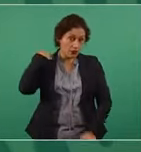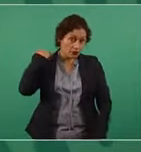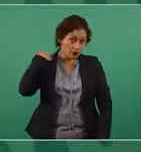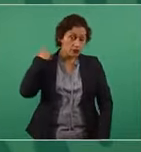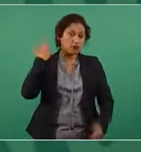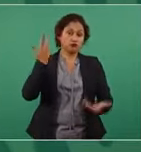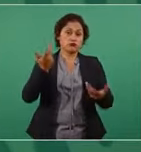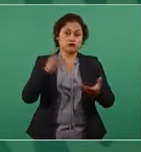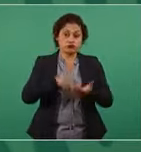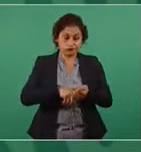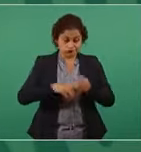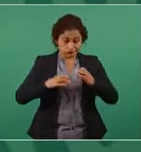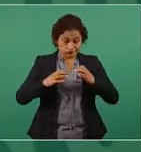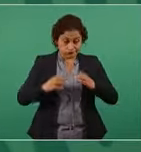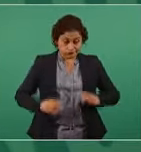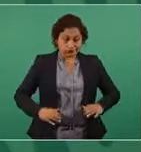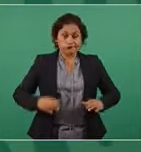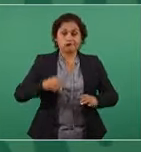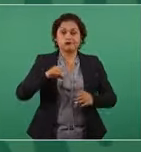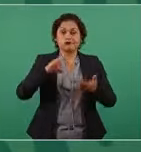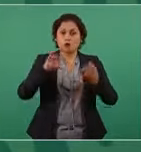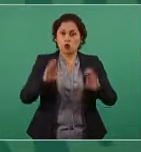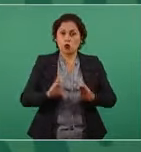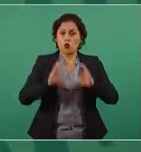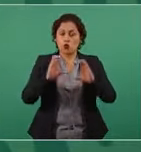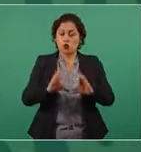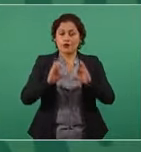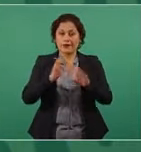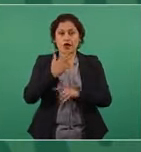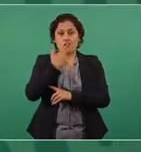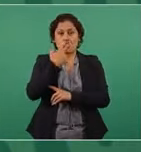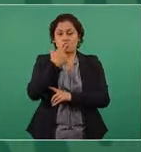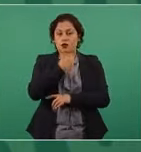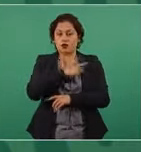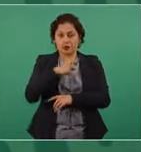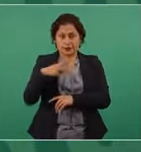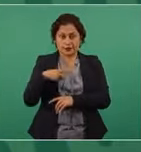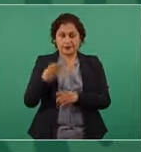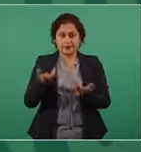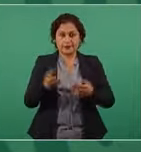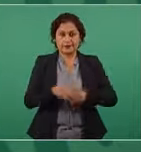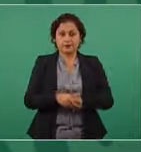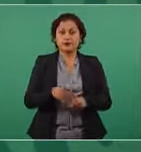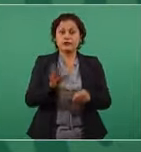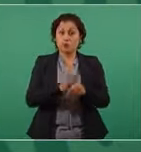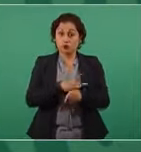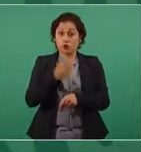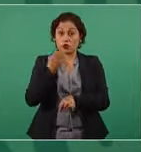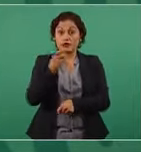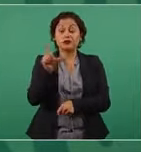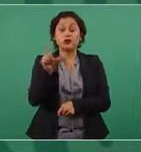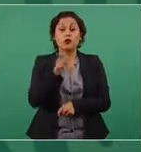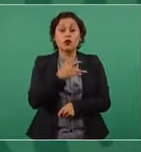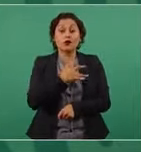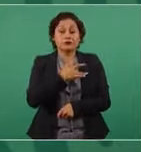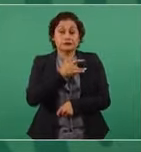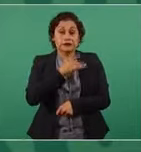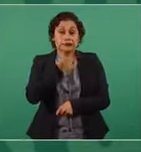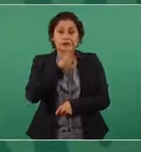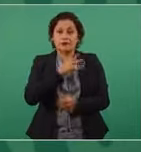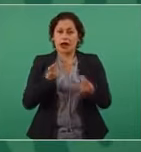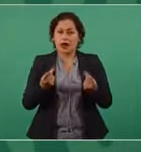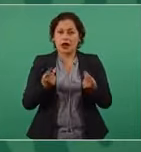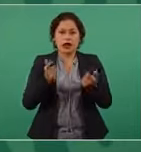más delicados, sensibles. Entonces, hay que atenderse pronto,